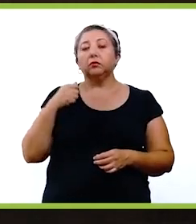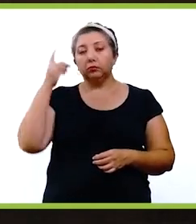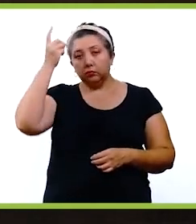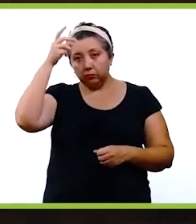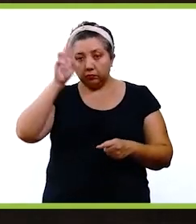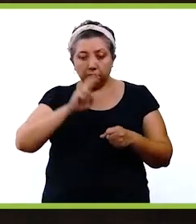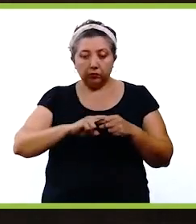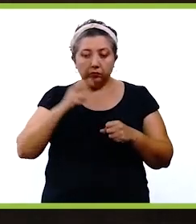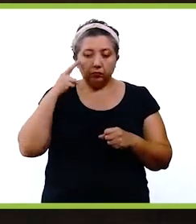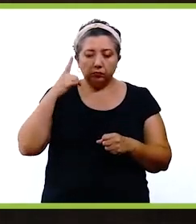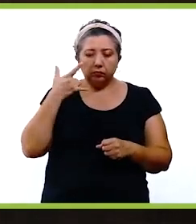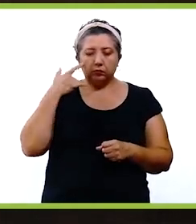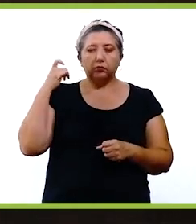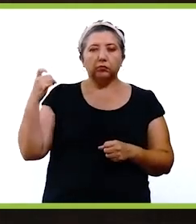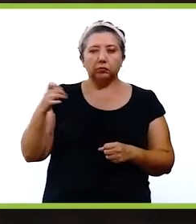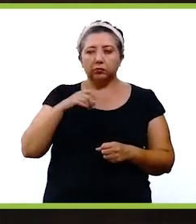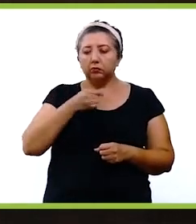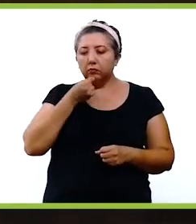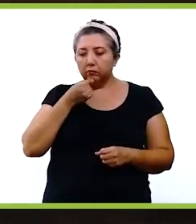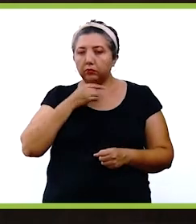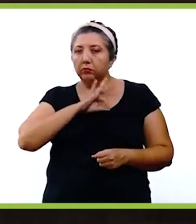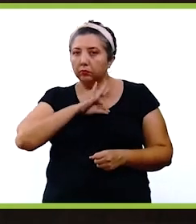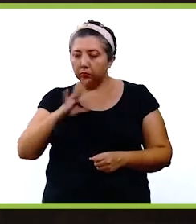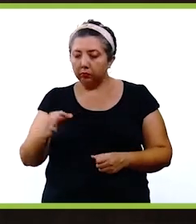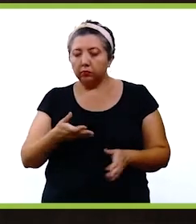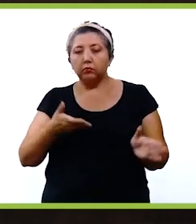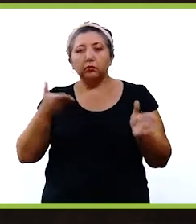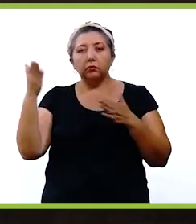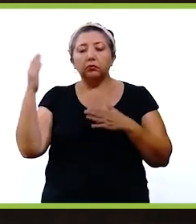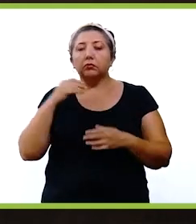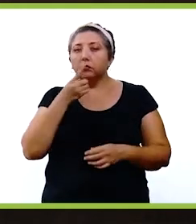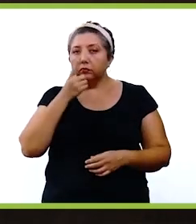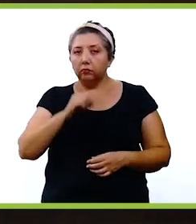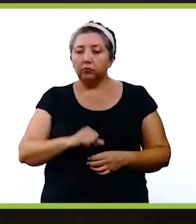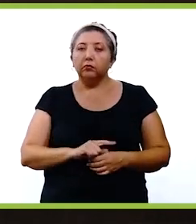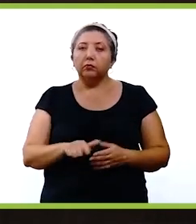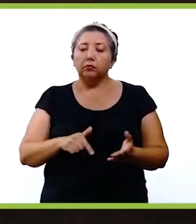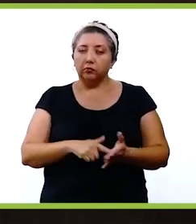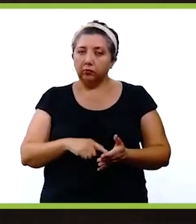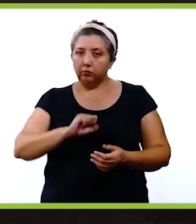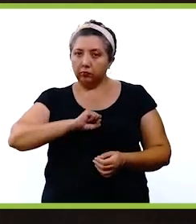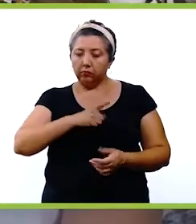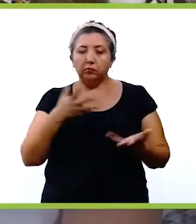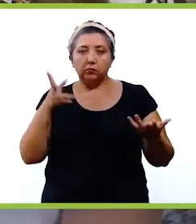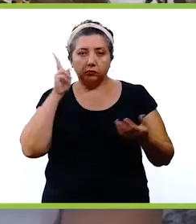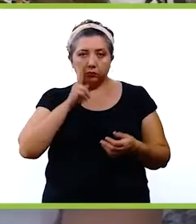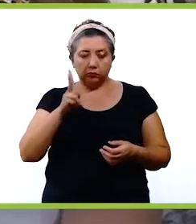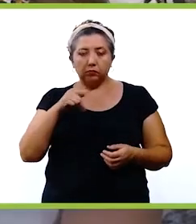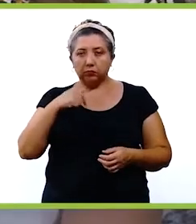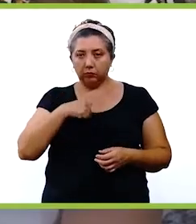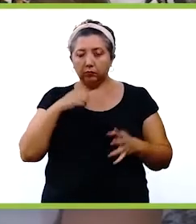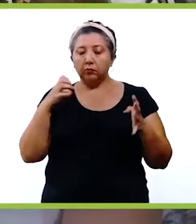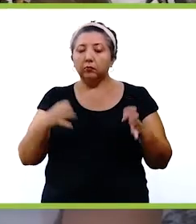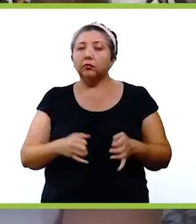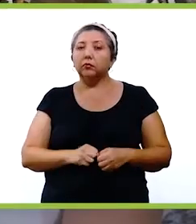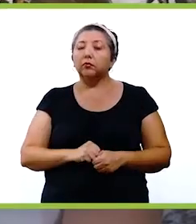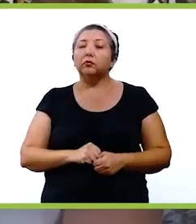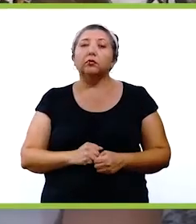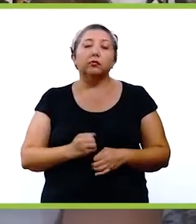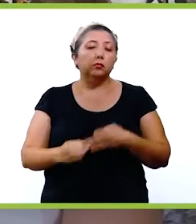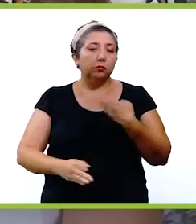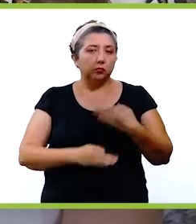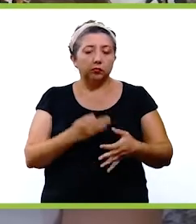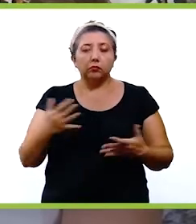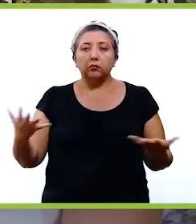tiene un caso sospechoso, pueda referir al alumno al centro de salud y le puedan realizar una prueba. Yo estoy seguro que con todo el esfuerzo